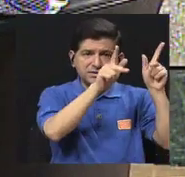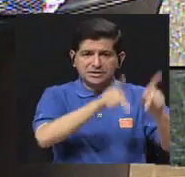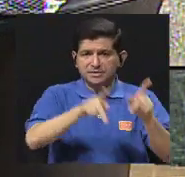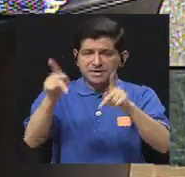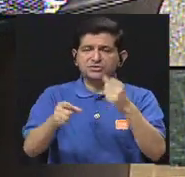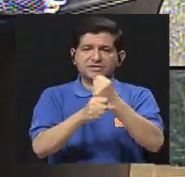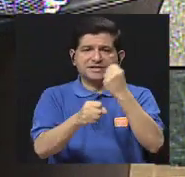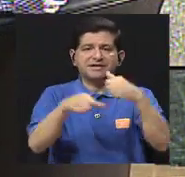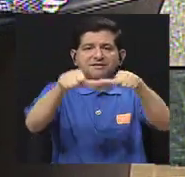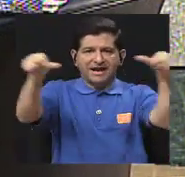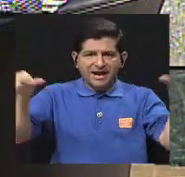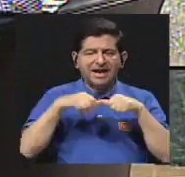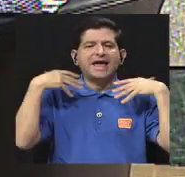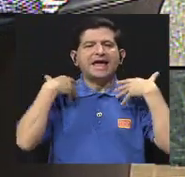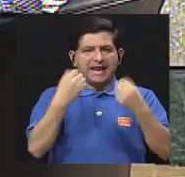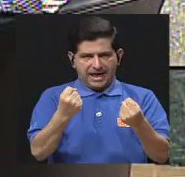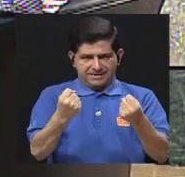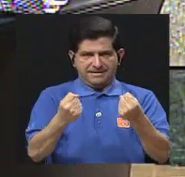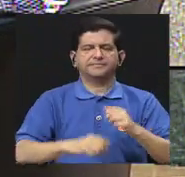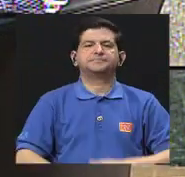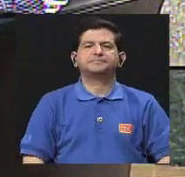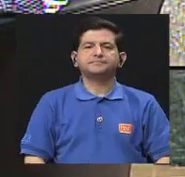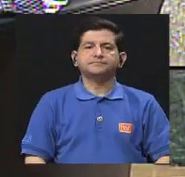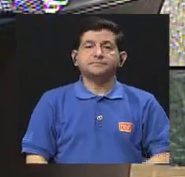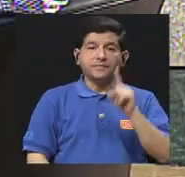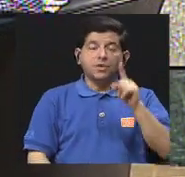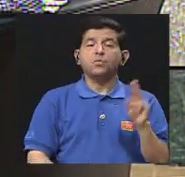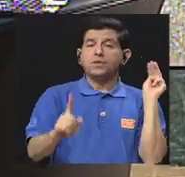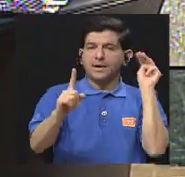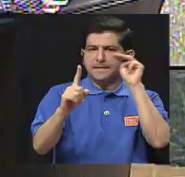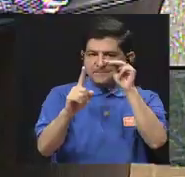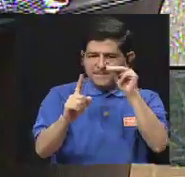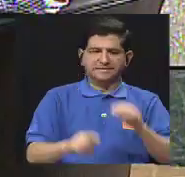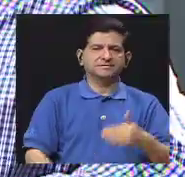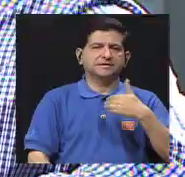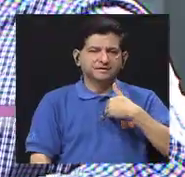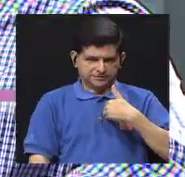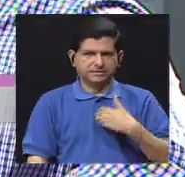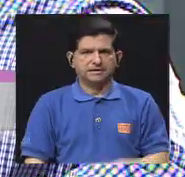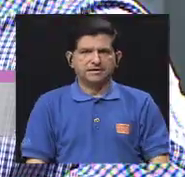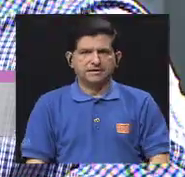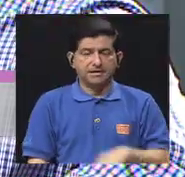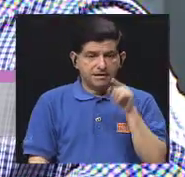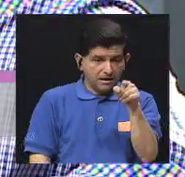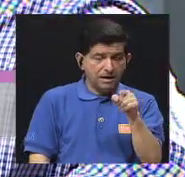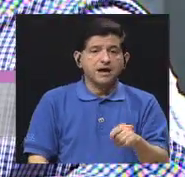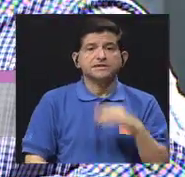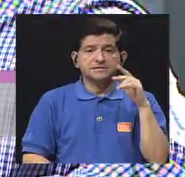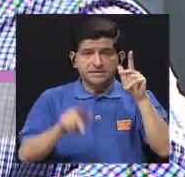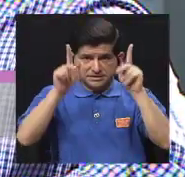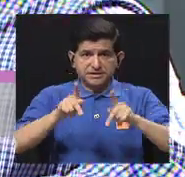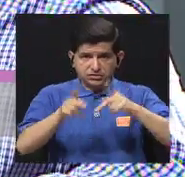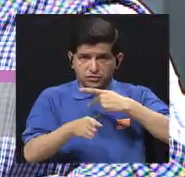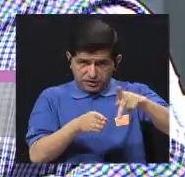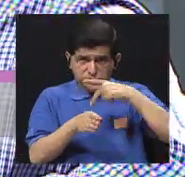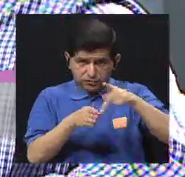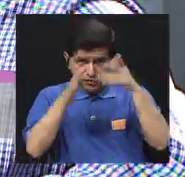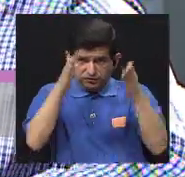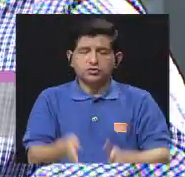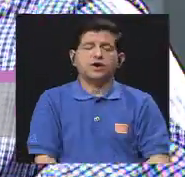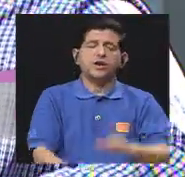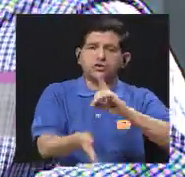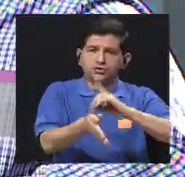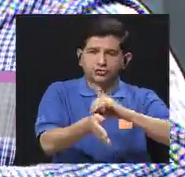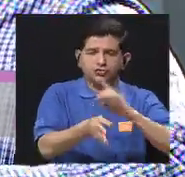personal de salud, ¿verdad? Porque una de las misiones que tienen este tipo de profesiones, y hablamos de